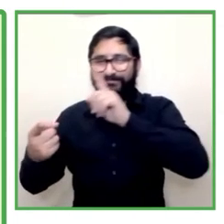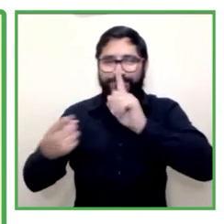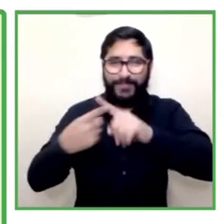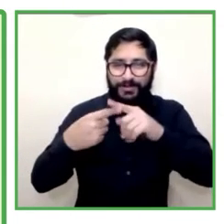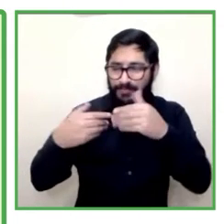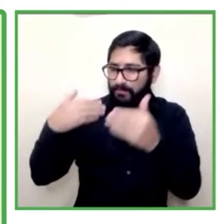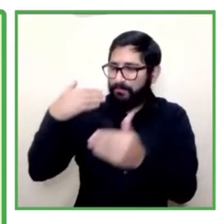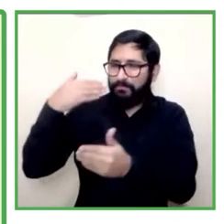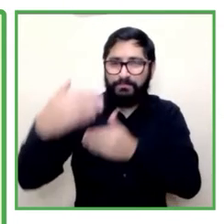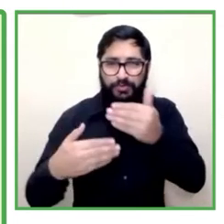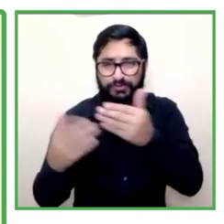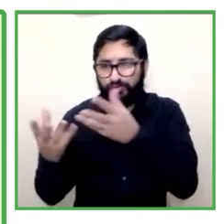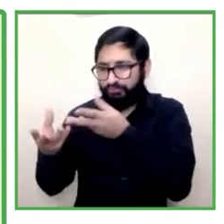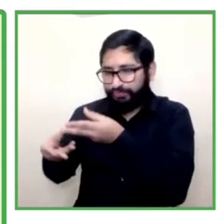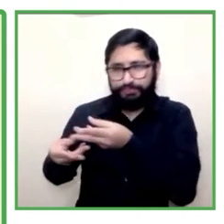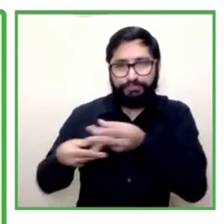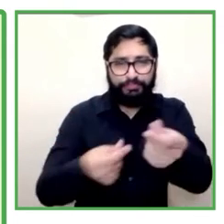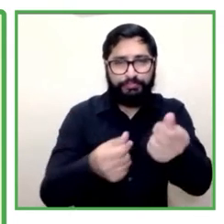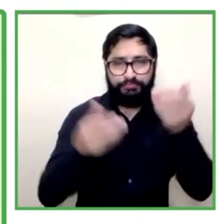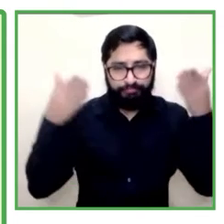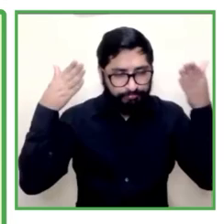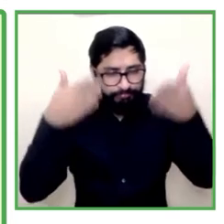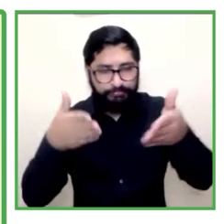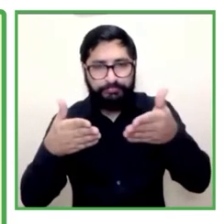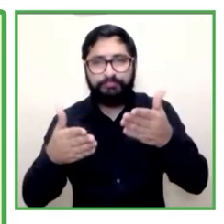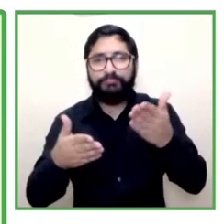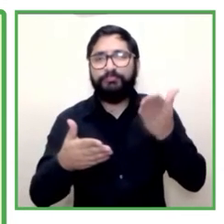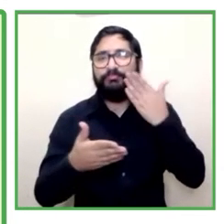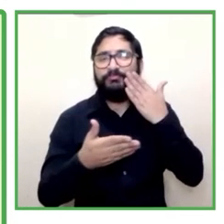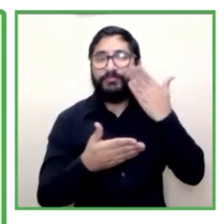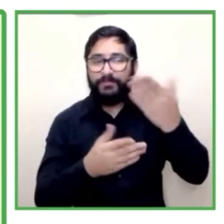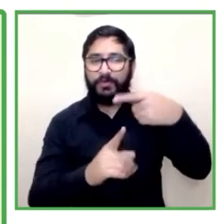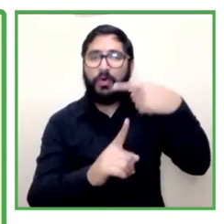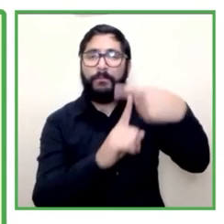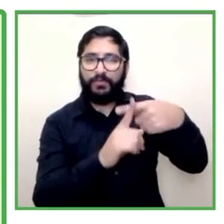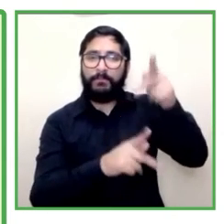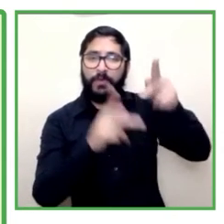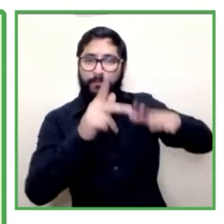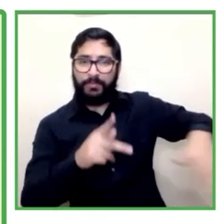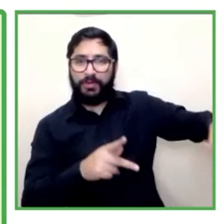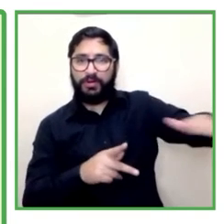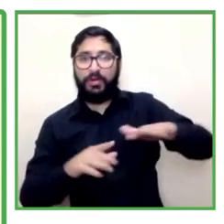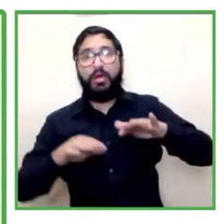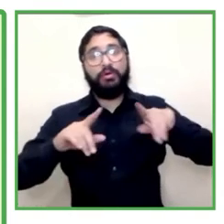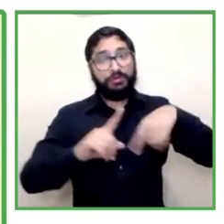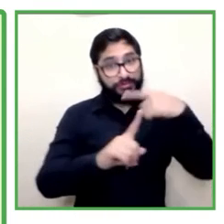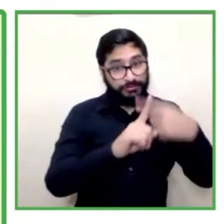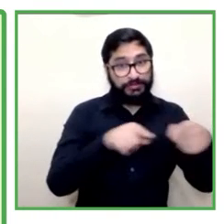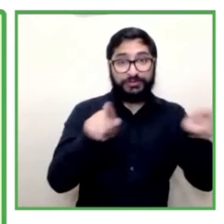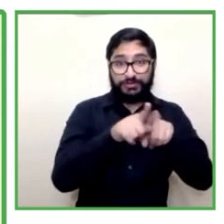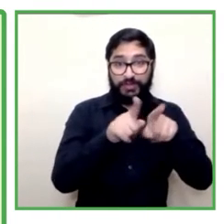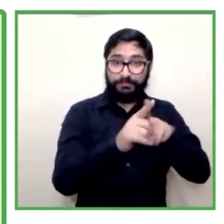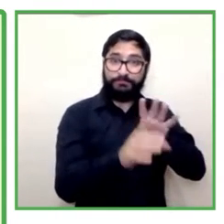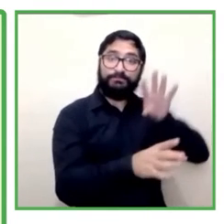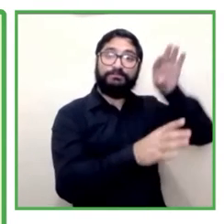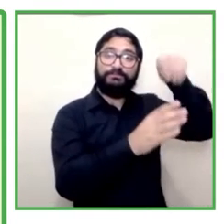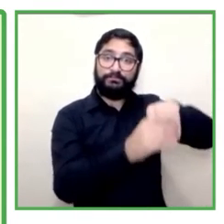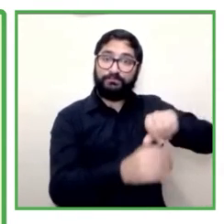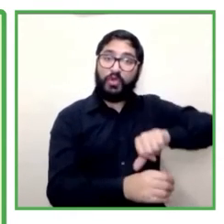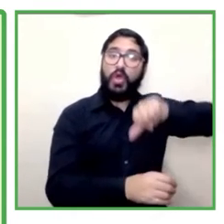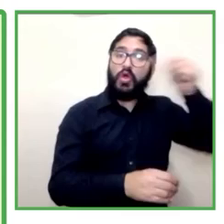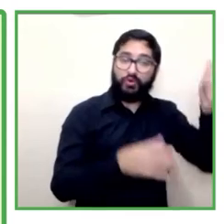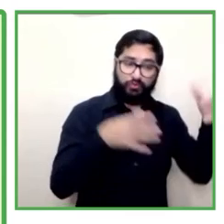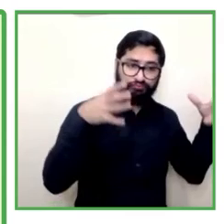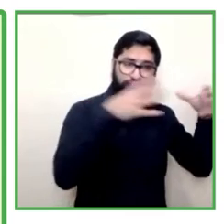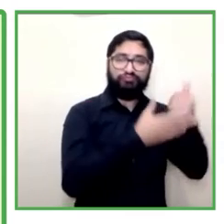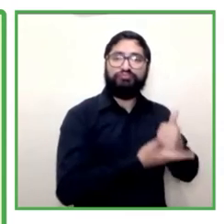hacer hoy día, y ya lo estamos haciendo, y por supuesto que hay que afiliarse a otras cooperativas que sean inclusivas. Hay muy pocas en Chile y las que hay son